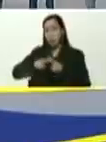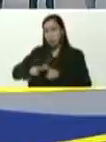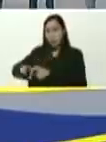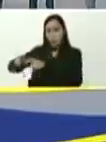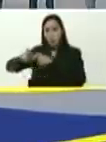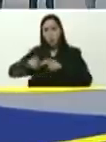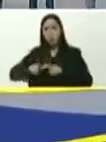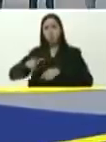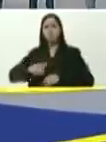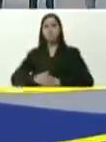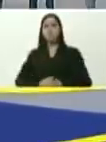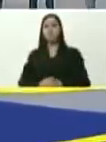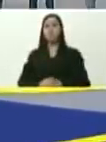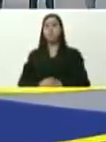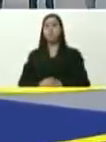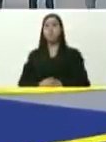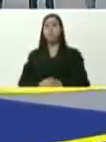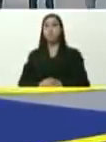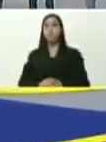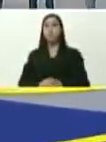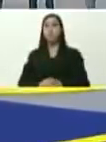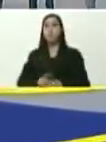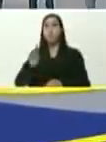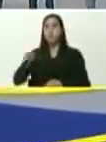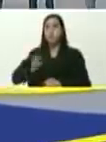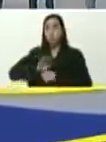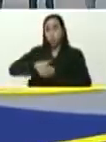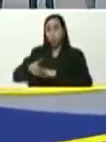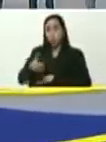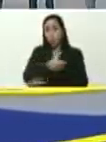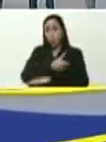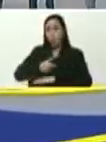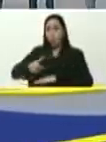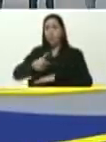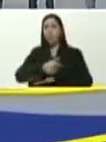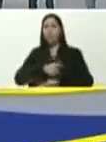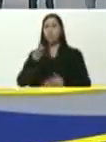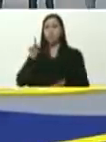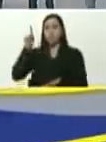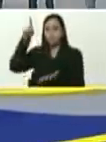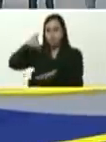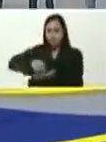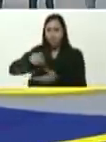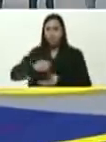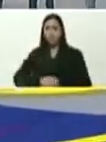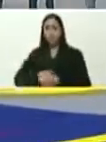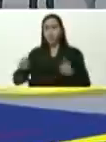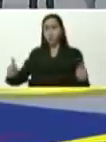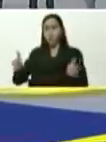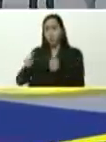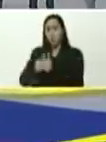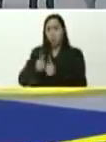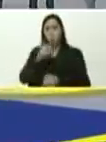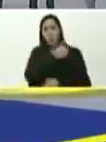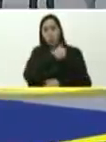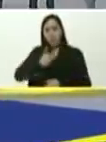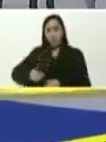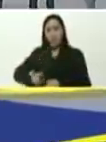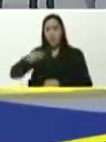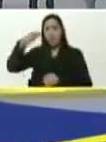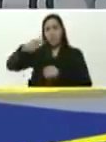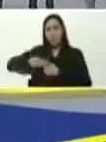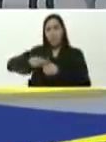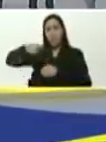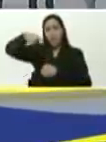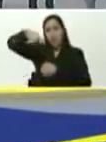Tuy, se encuentra el gobernador, Héctor Rodríguez, se encuentra con la presidenta, de PDVSA Gas,